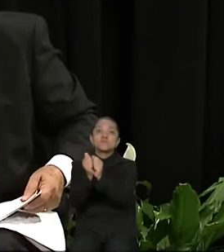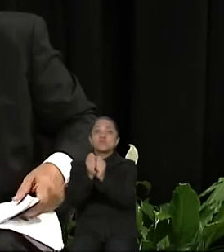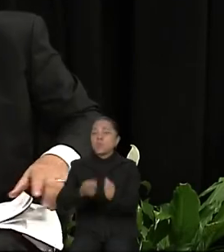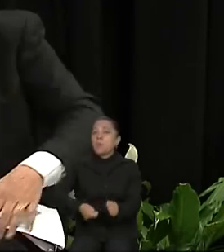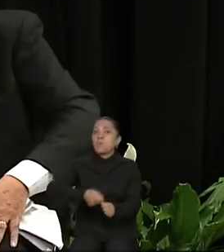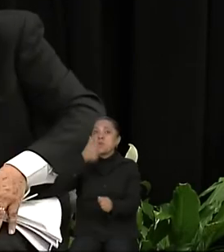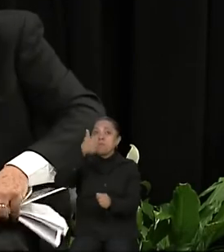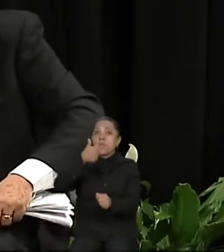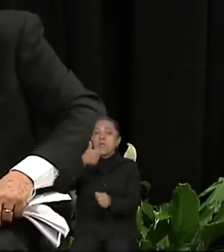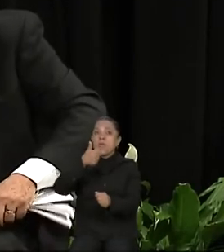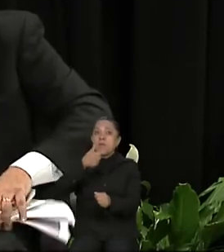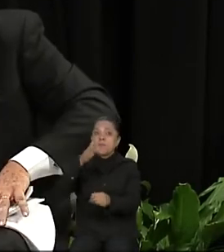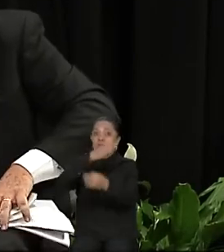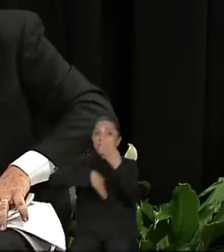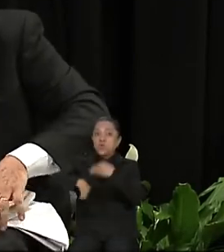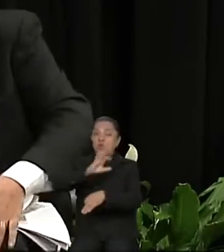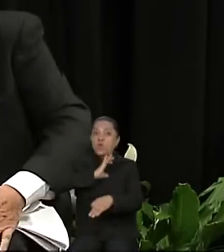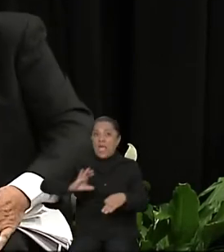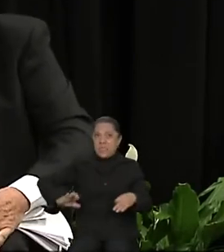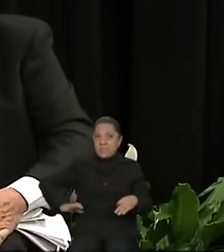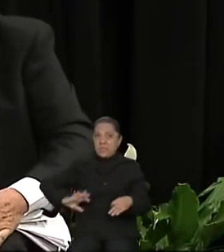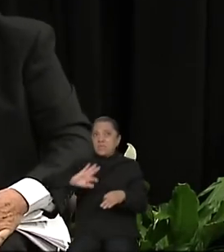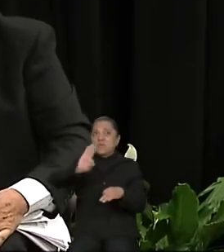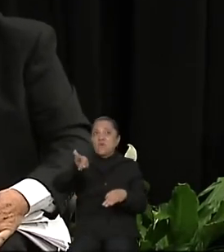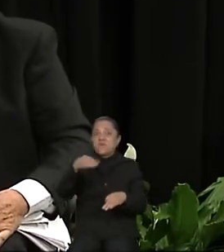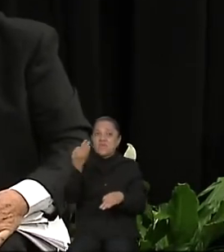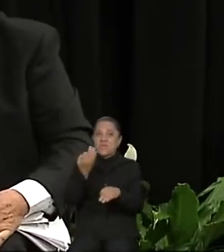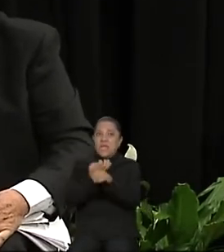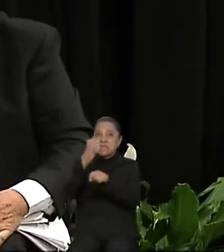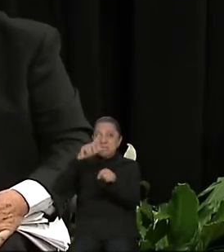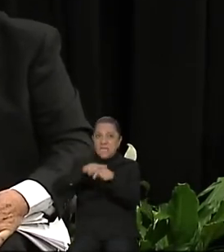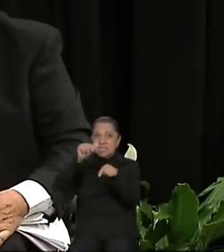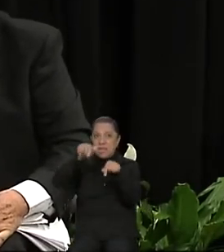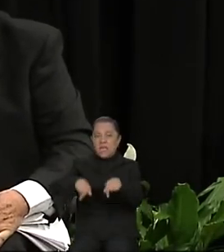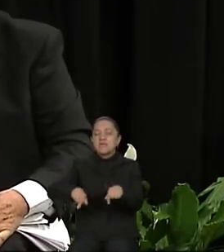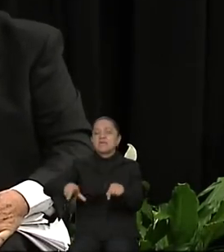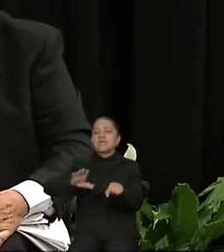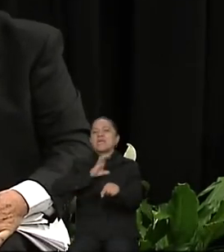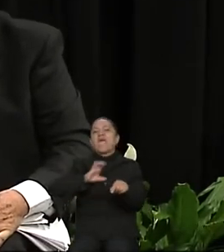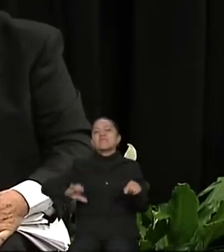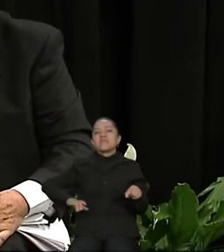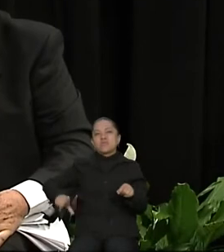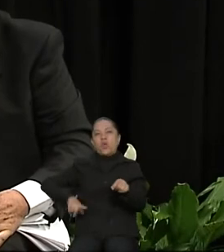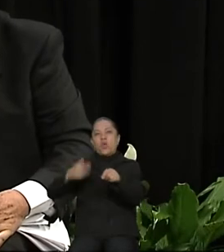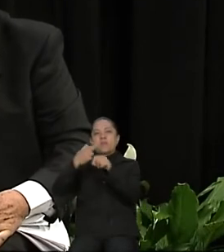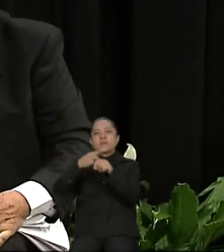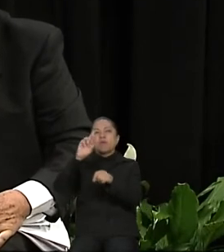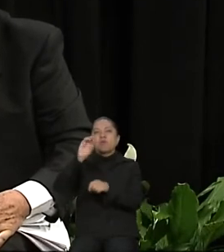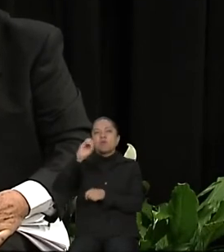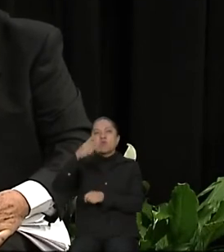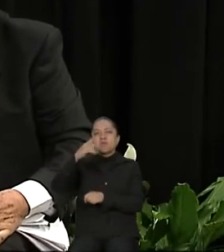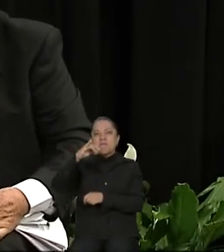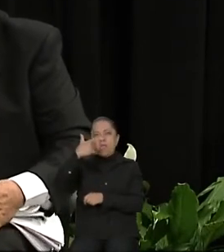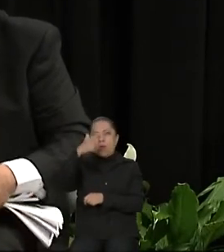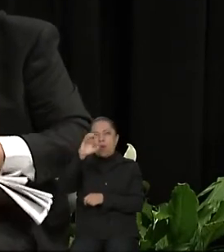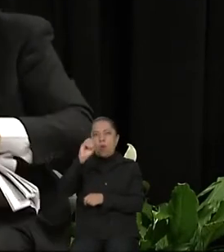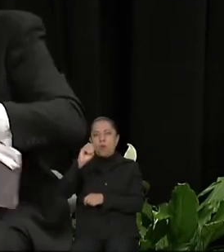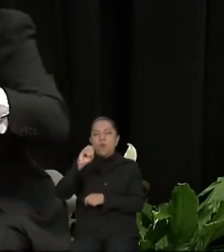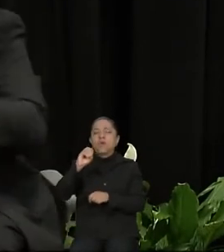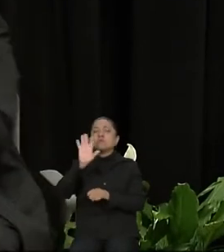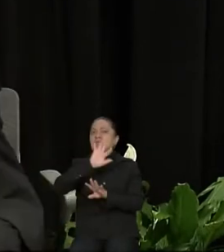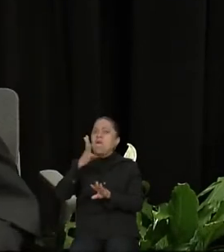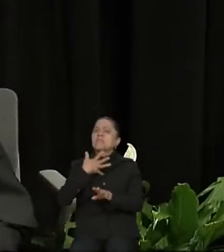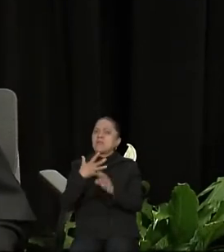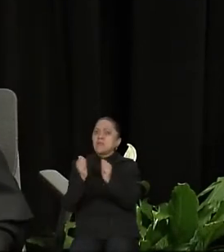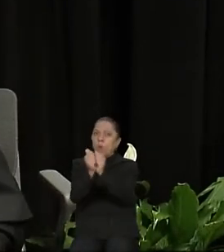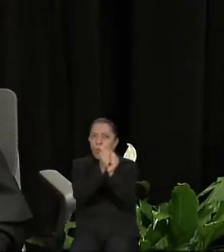candidatos federales, locales, nuestro candidato a gobernador Rodrigo Galloso, tenemos esa gran unidad como izquierda, tenemos esa gran